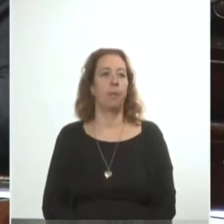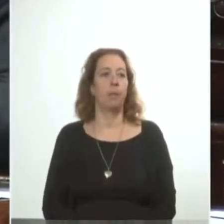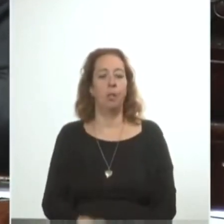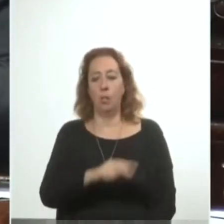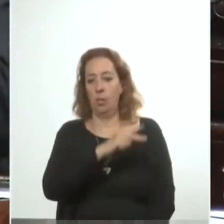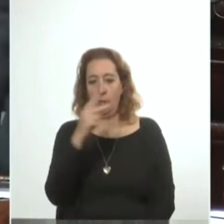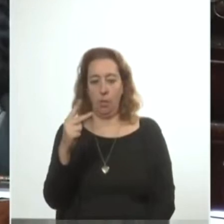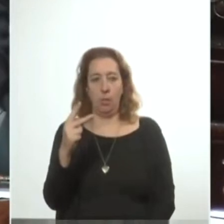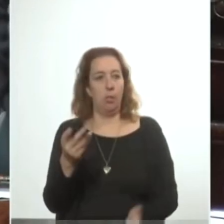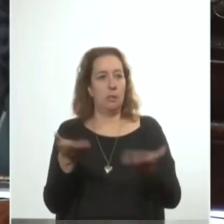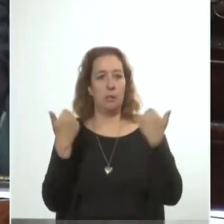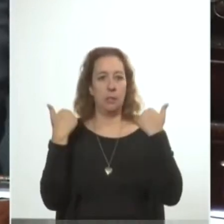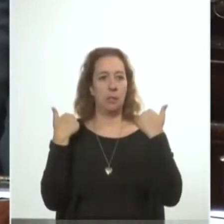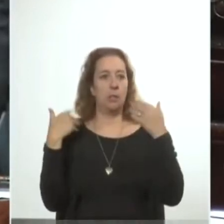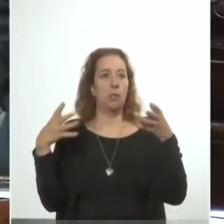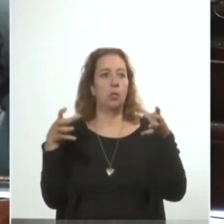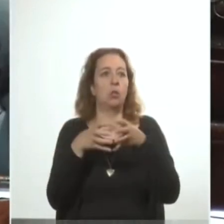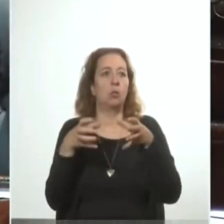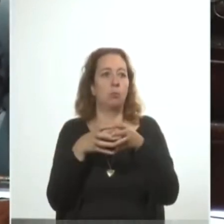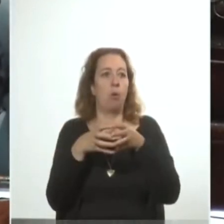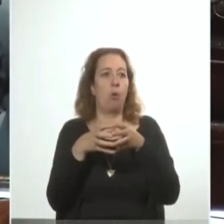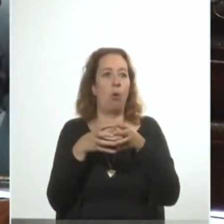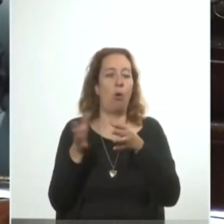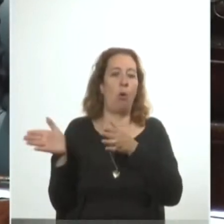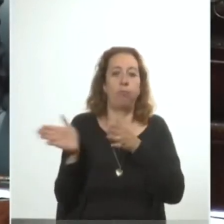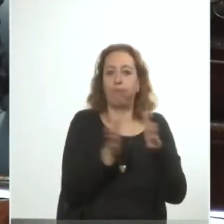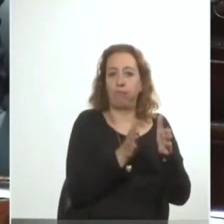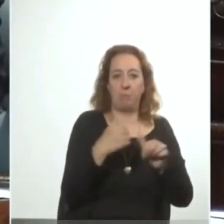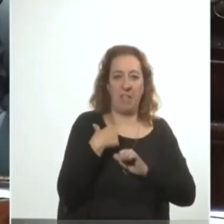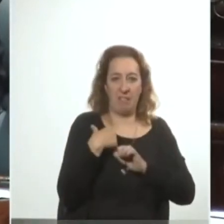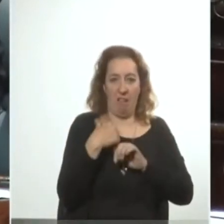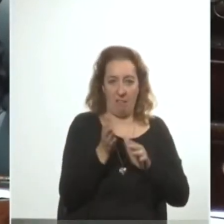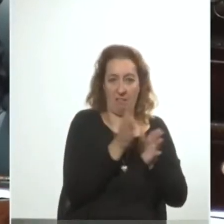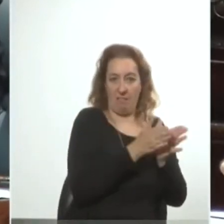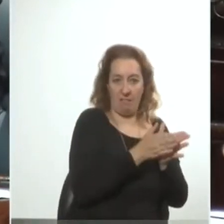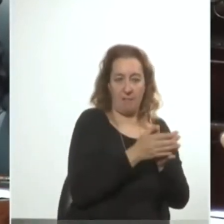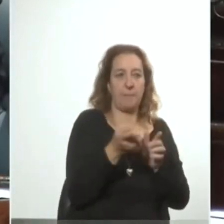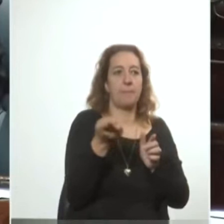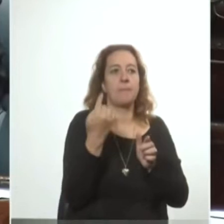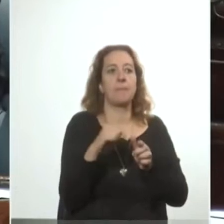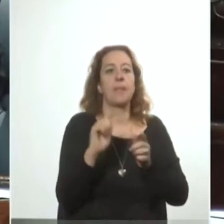Dos, desmantelamiento de los grupos paramilitares. Tres, reforma agraria.